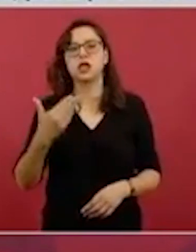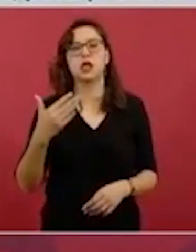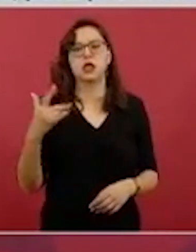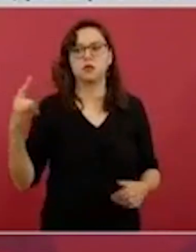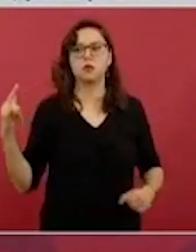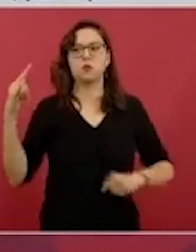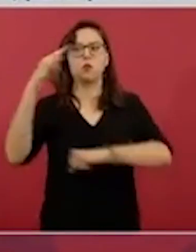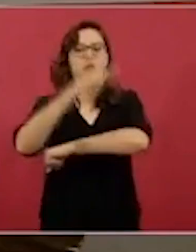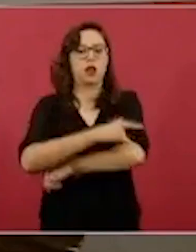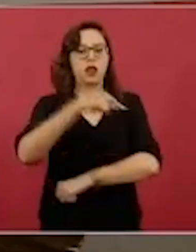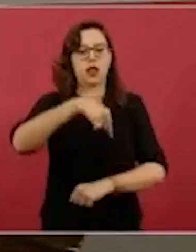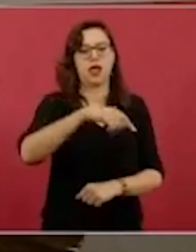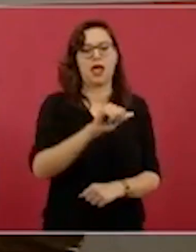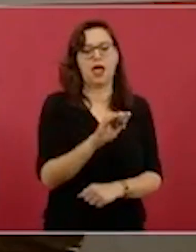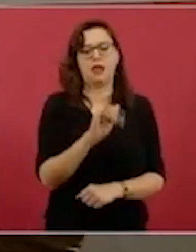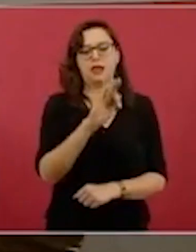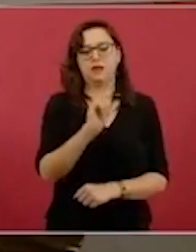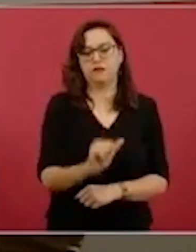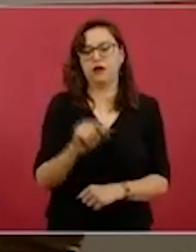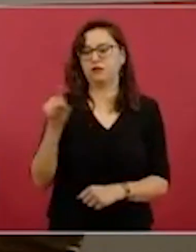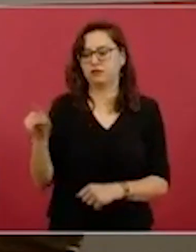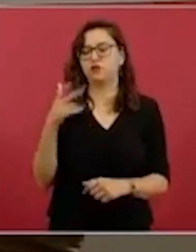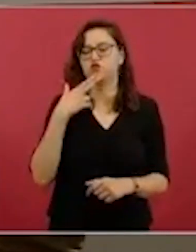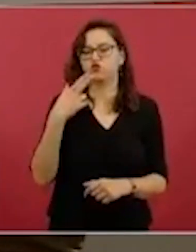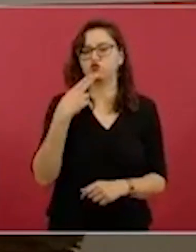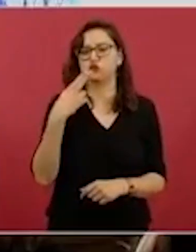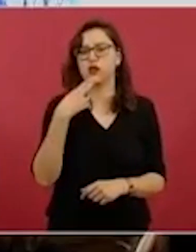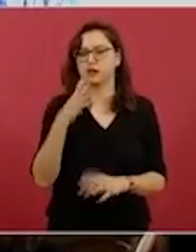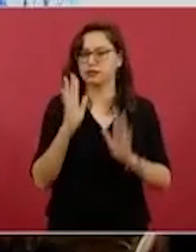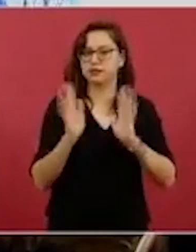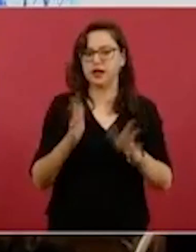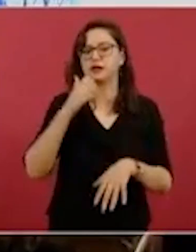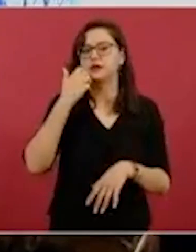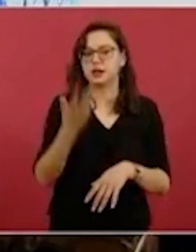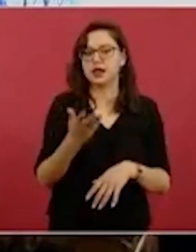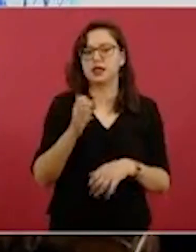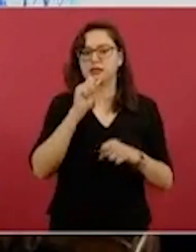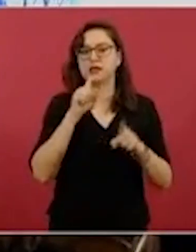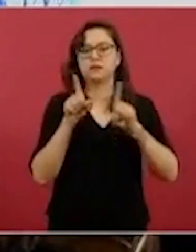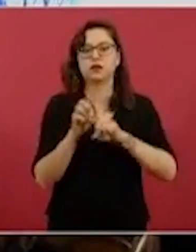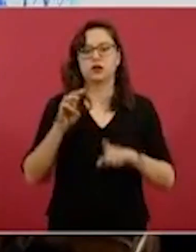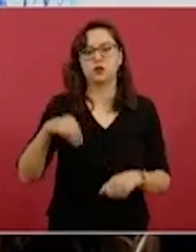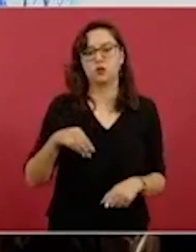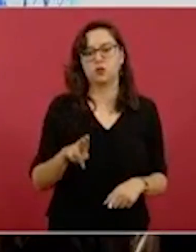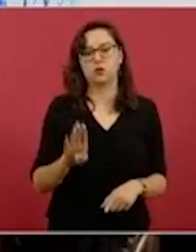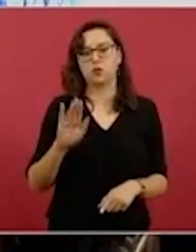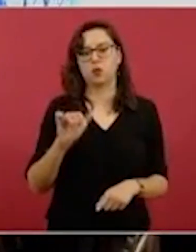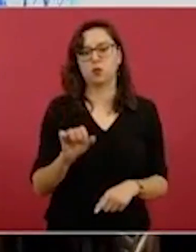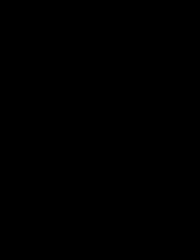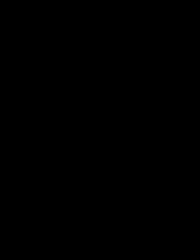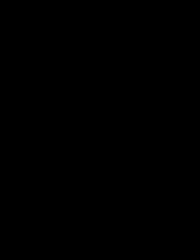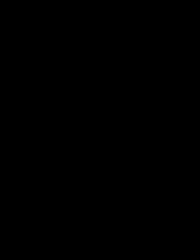iniciaremos ya las negociaciones con ellos, una de las líneas más grandes del mundo, y se va a abrir un consulado en Mumbai, que es el centro de actividad económica de